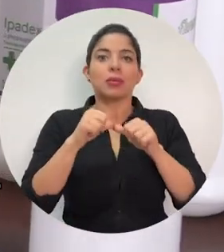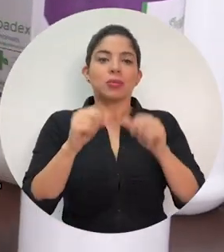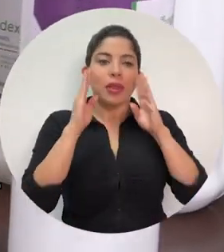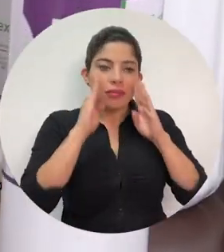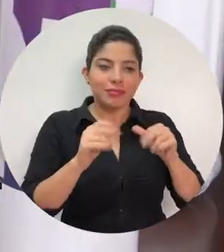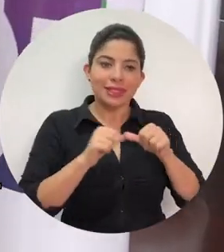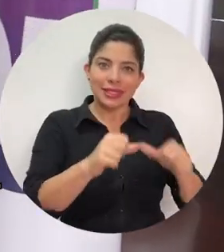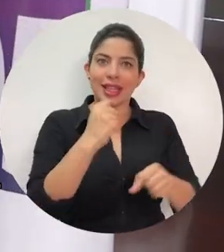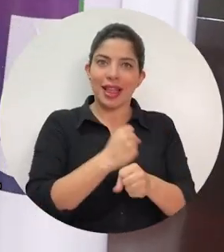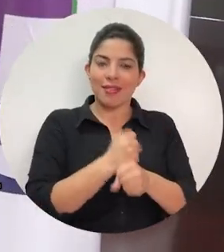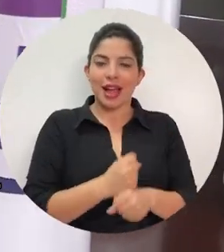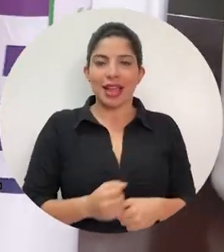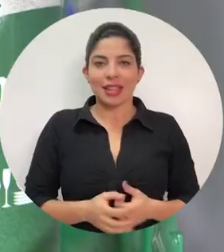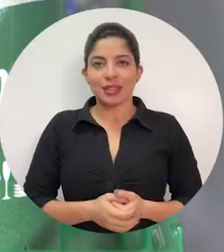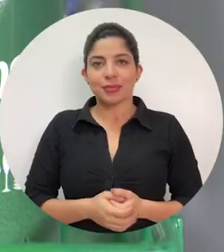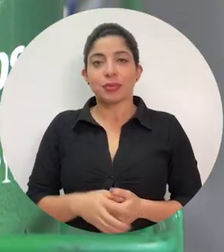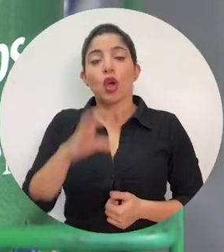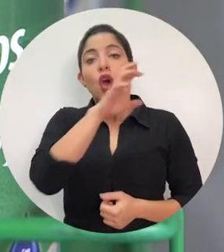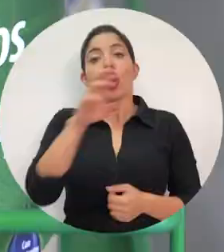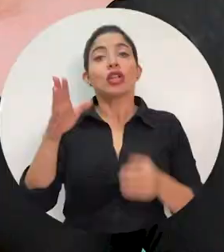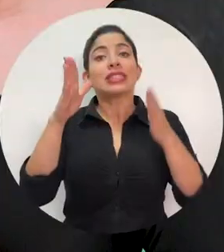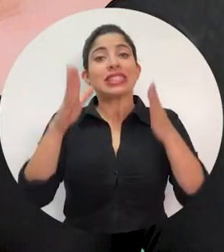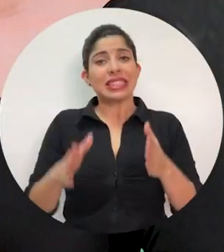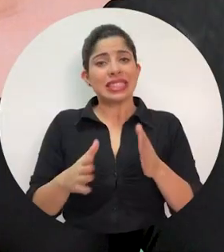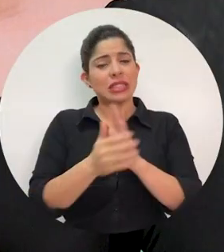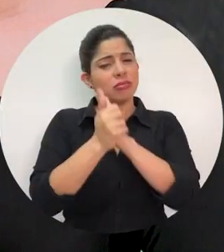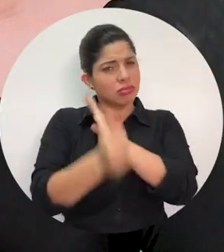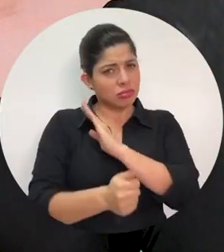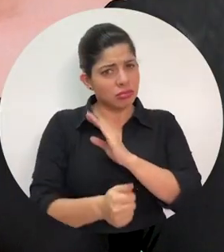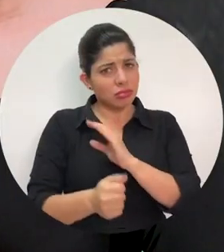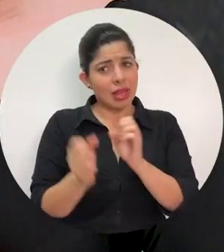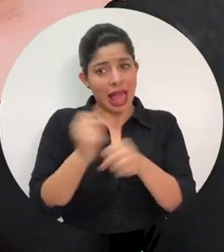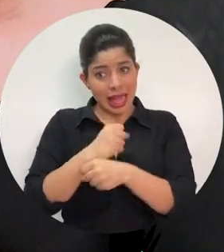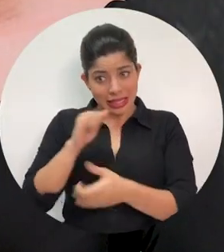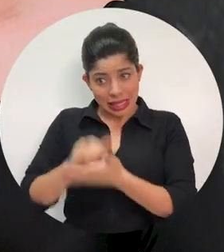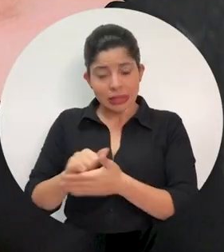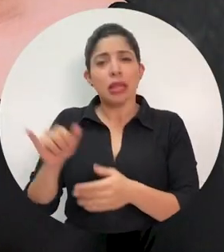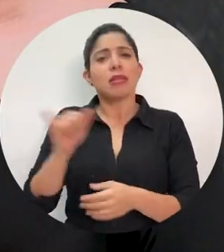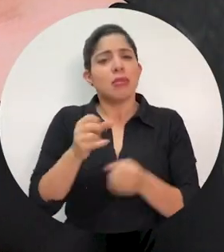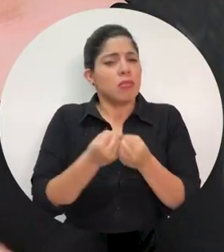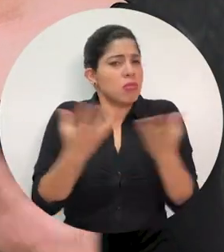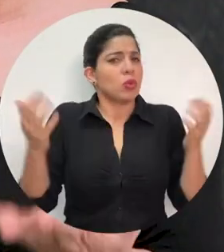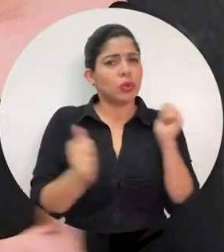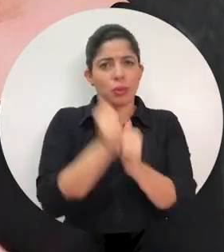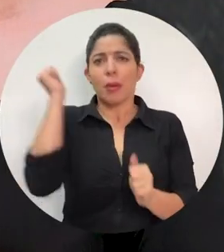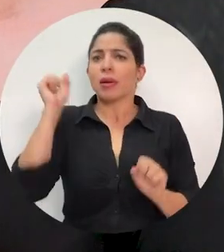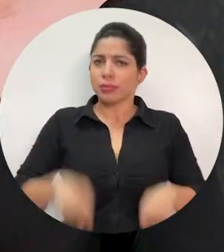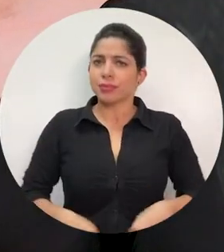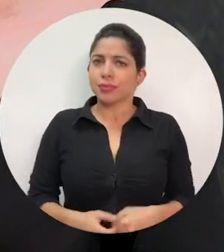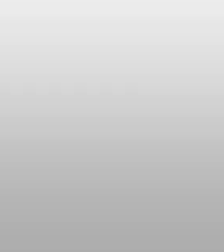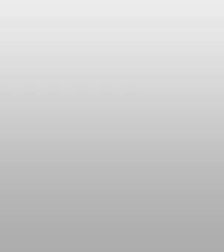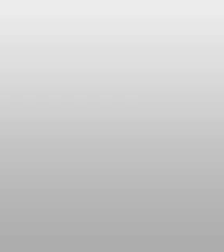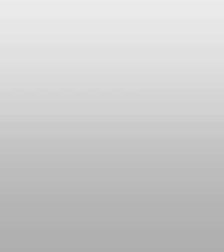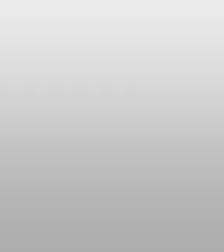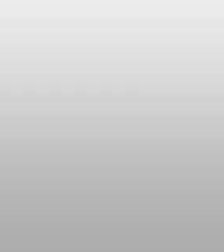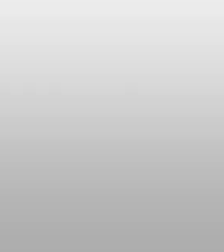desocupa para seguir trabajando. Los costalicenses somos capaces de esto y de mucho más.